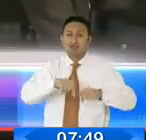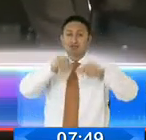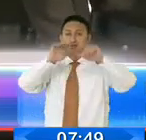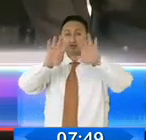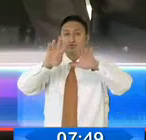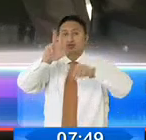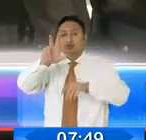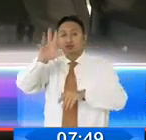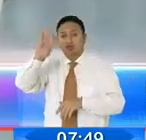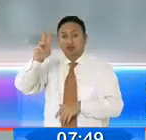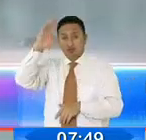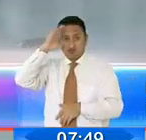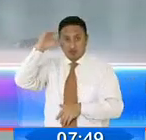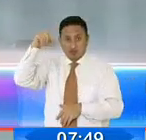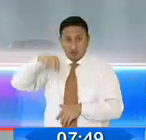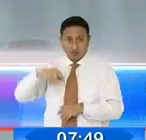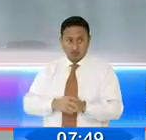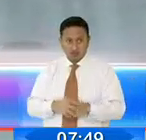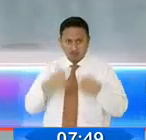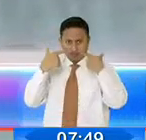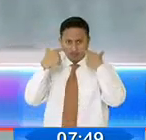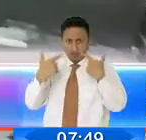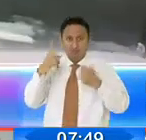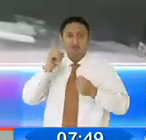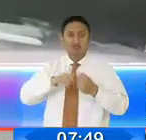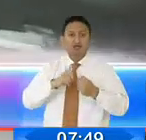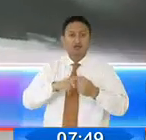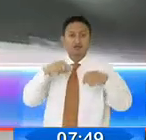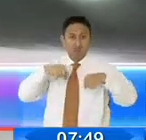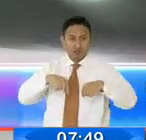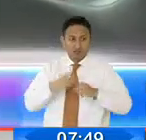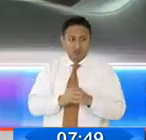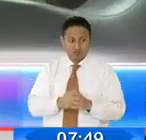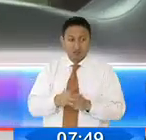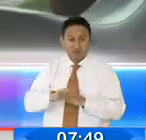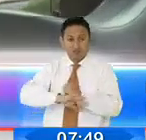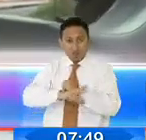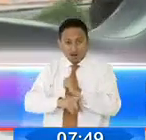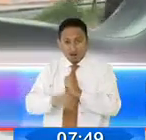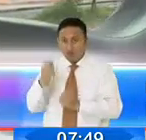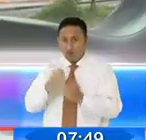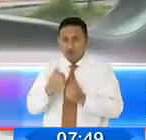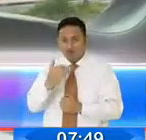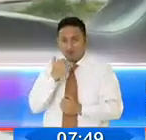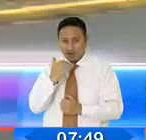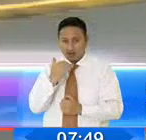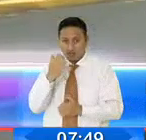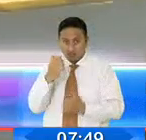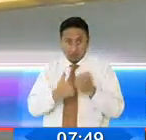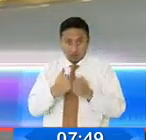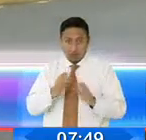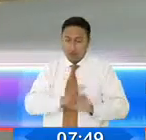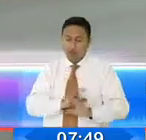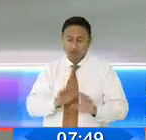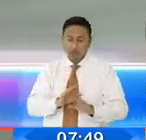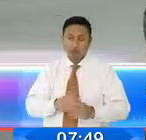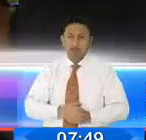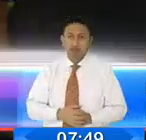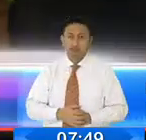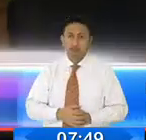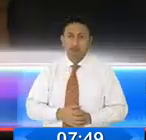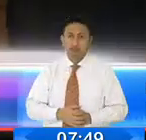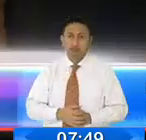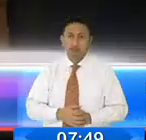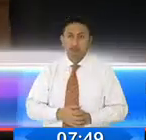servidores policiales que vigilarán la capital para evitar que actos delictivos se presenten en estos días de descanso.